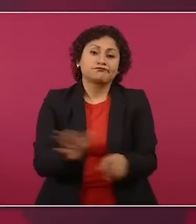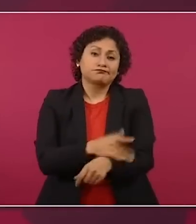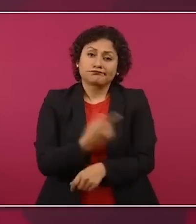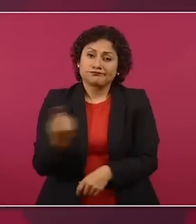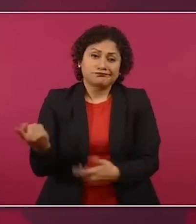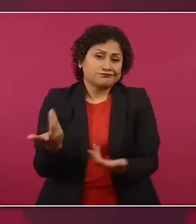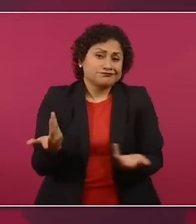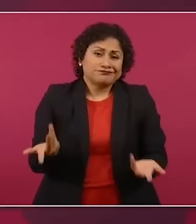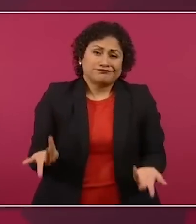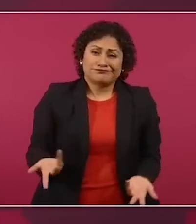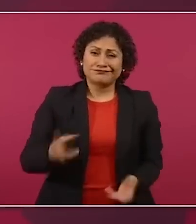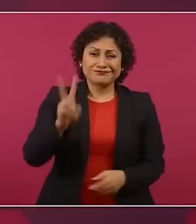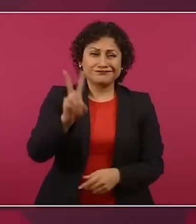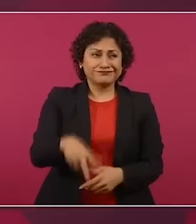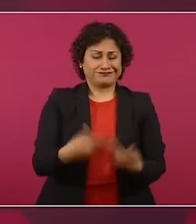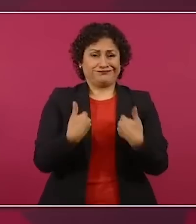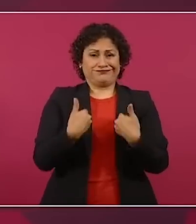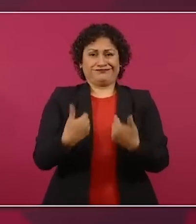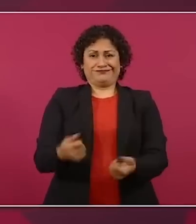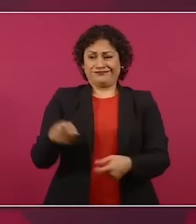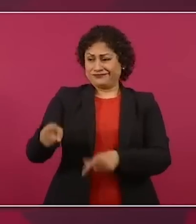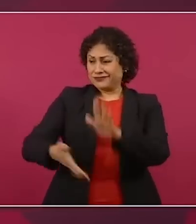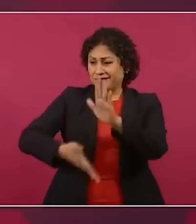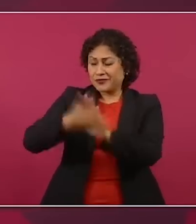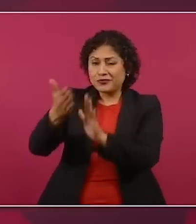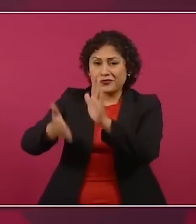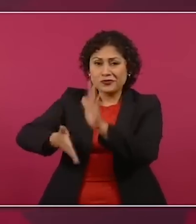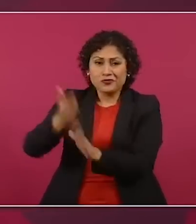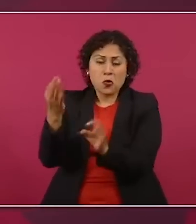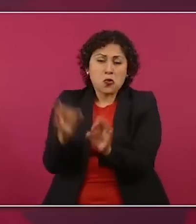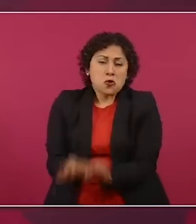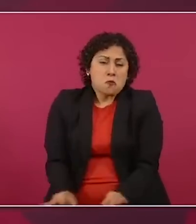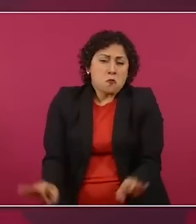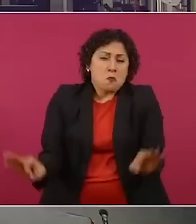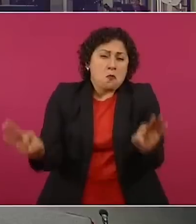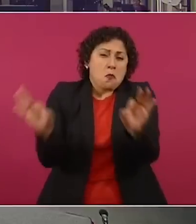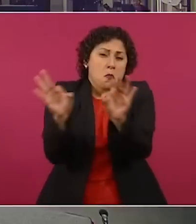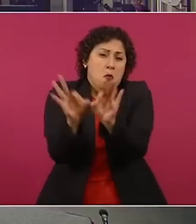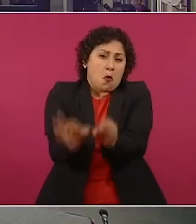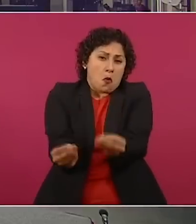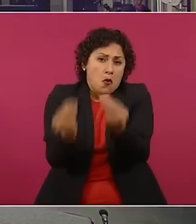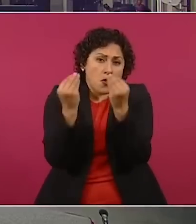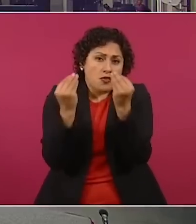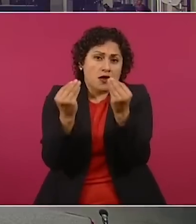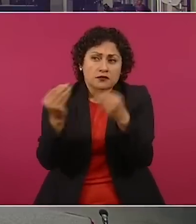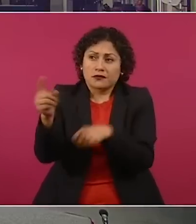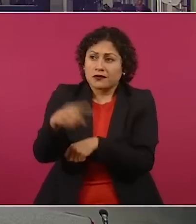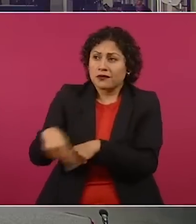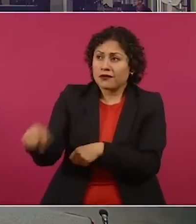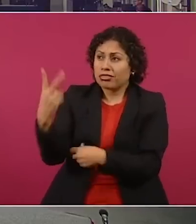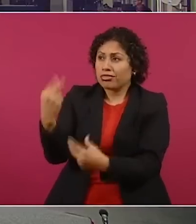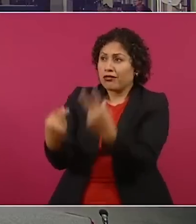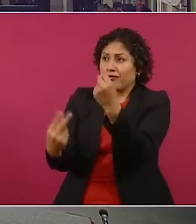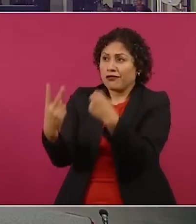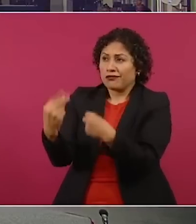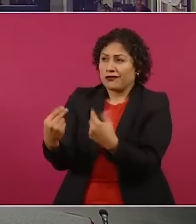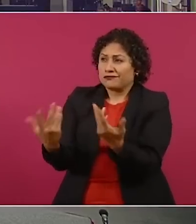importantísima, yo considero que esta obra va